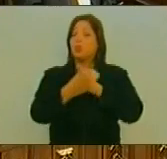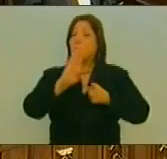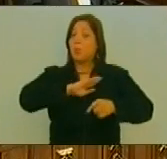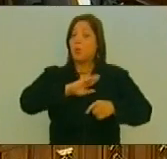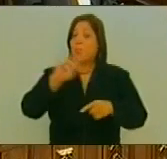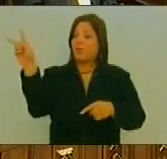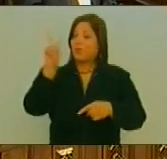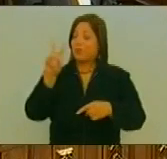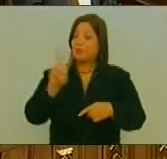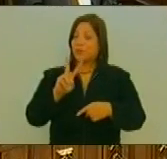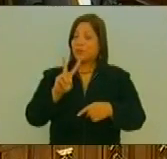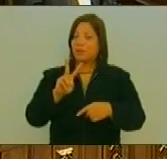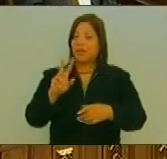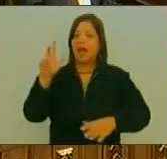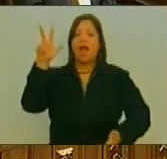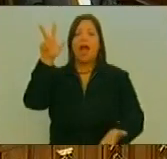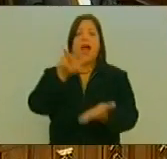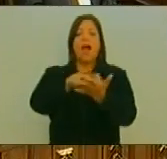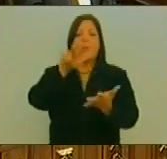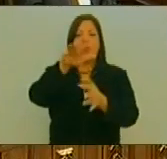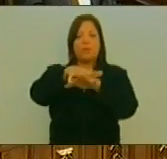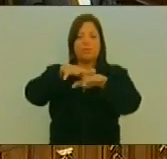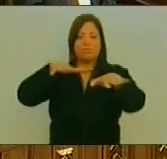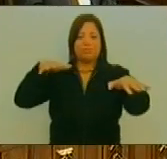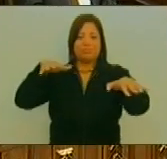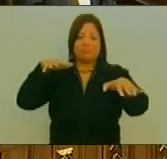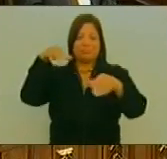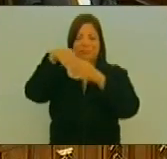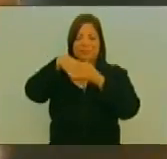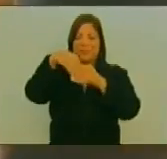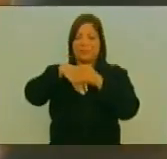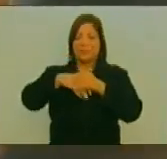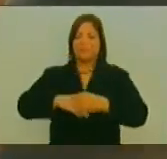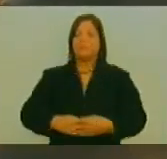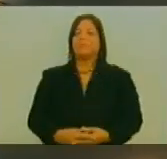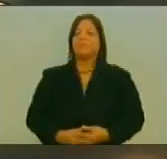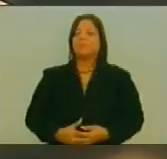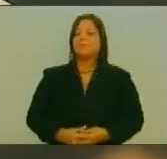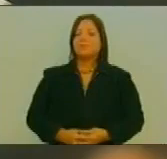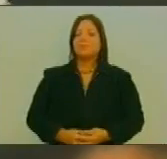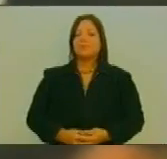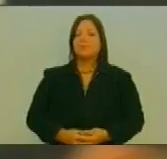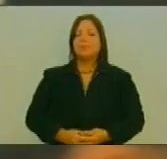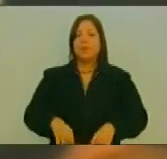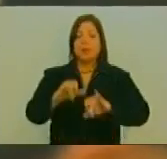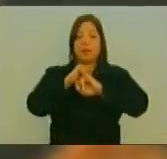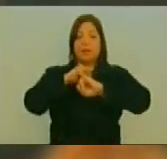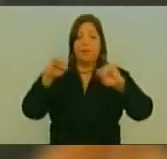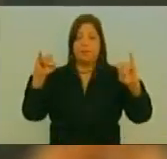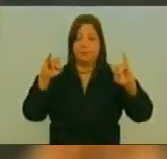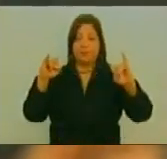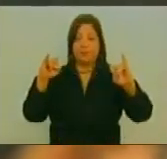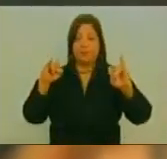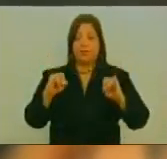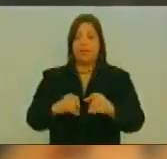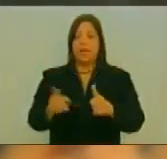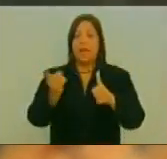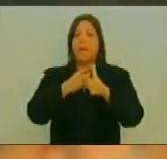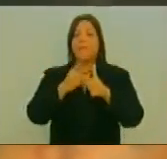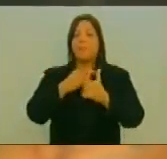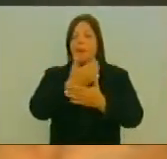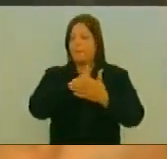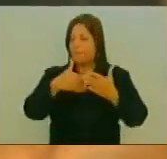Resultó Aprobado Por Unanimidad Concluido El Punto El Primer